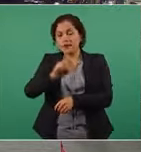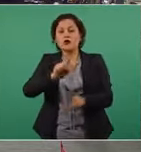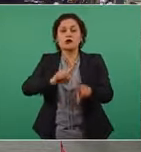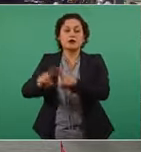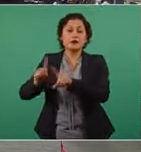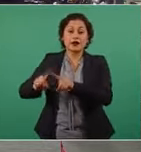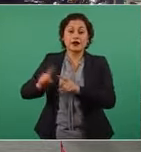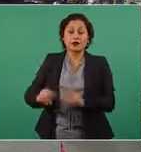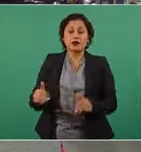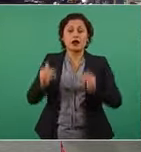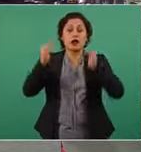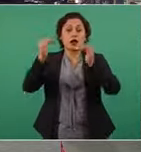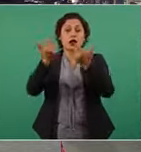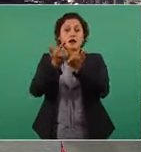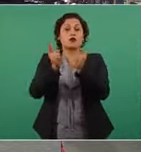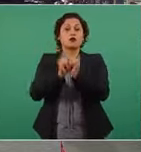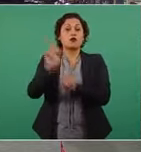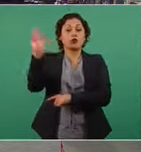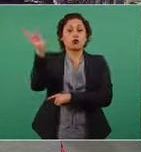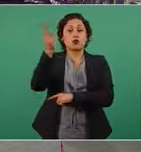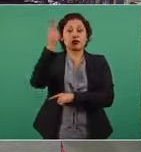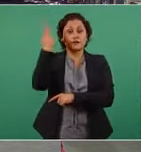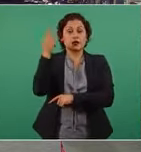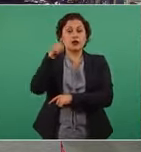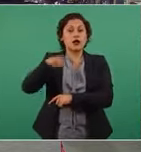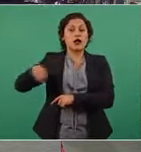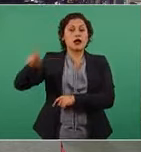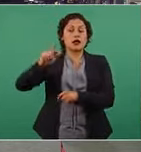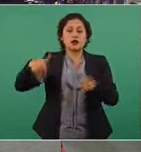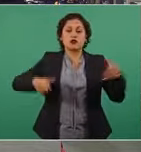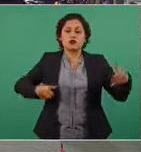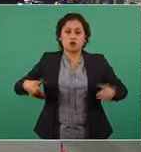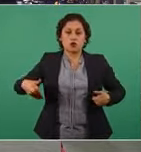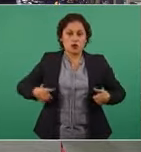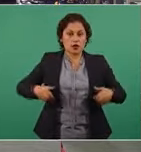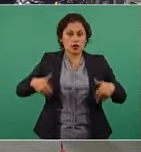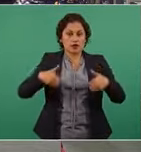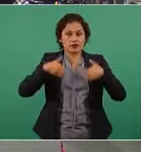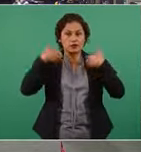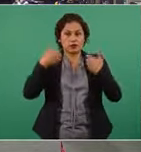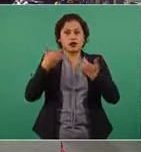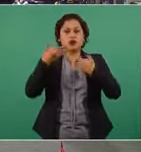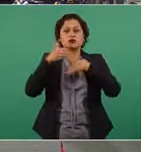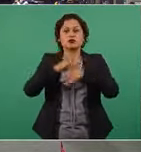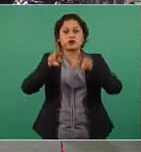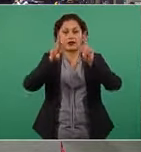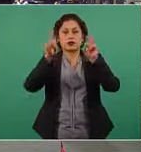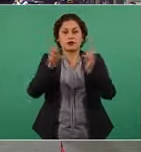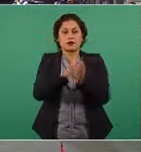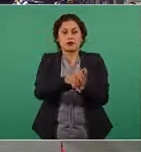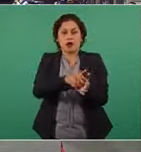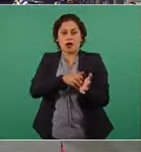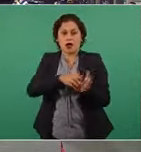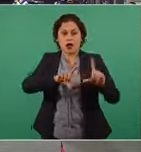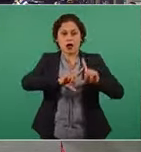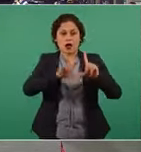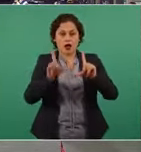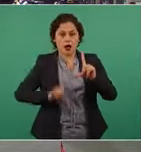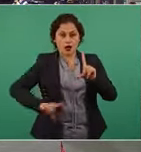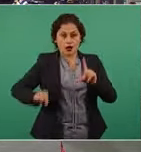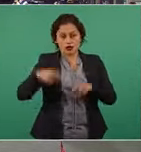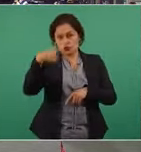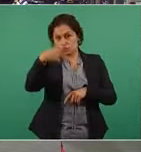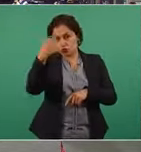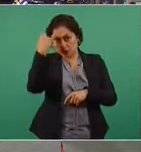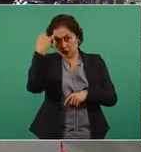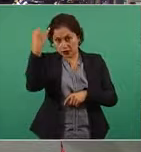universitarias que están muy inconformes con toda la austeridad republicana que se ha promovido desde acá